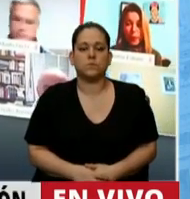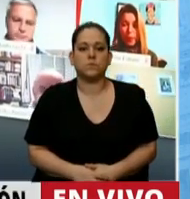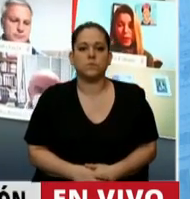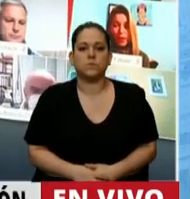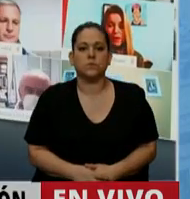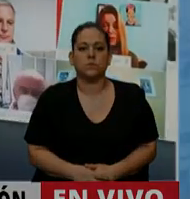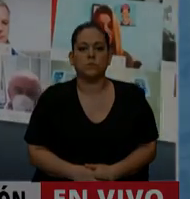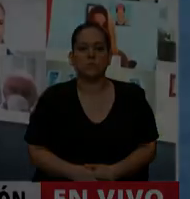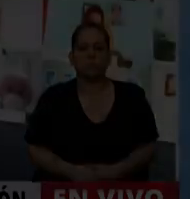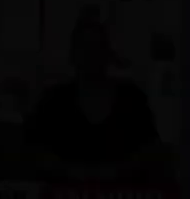Gracias, diputado del Caño. diputado del